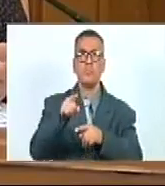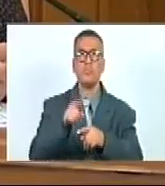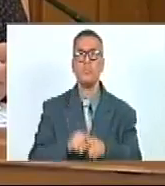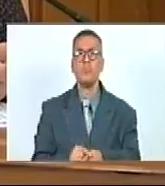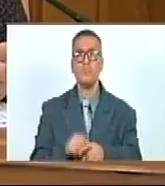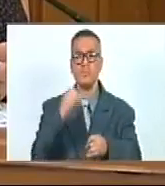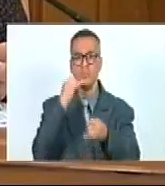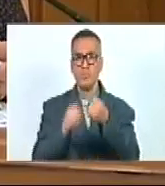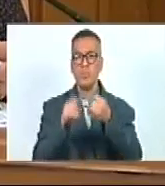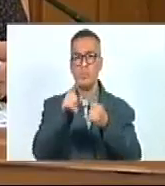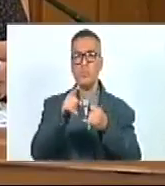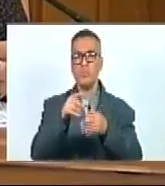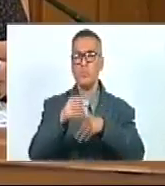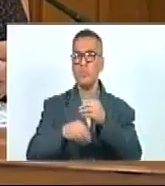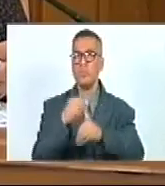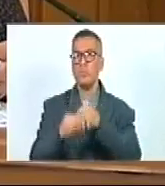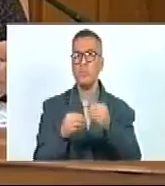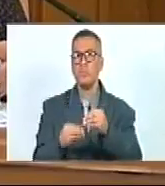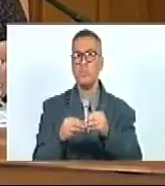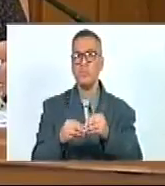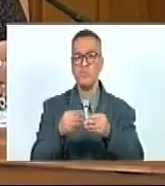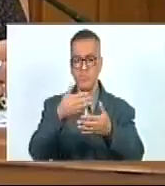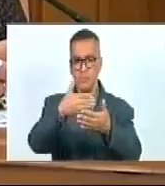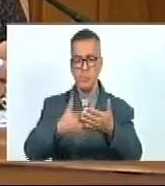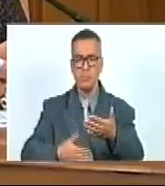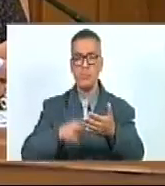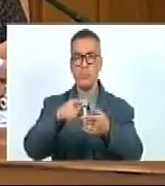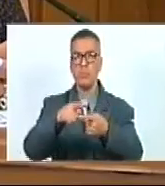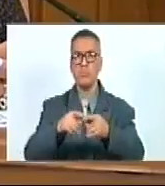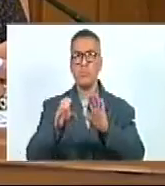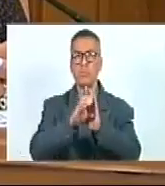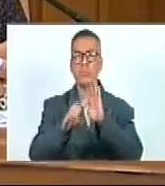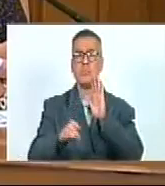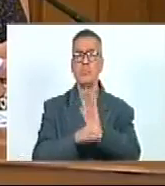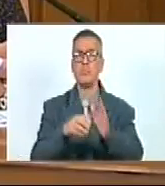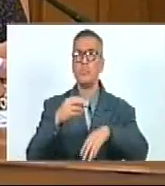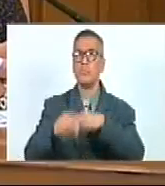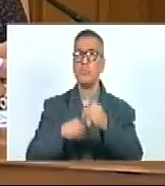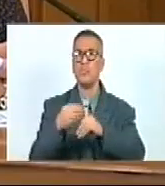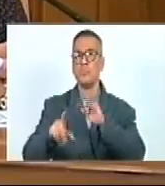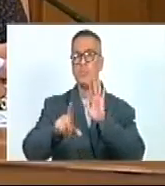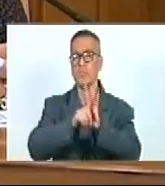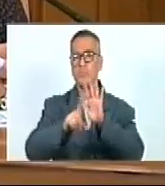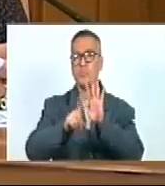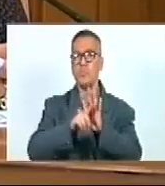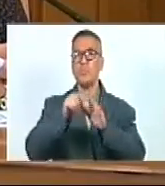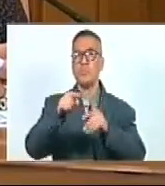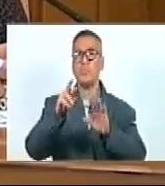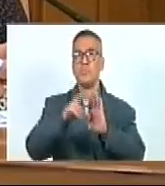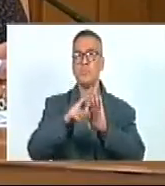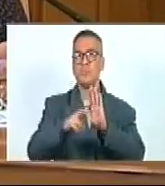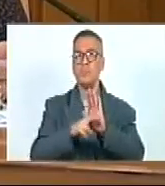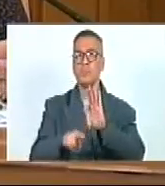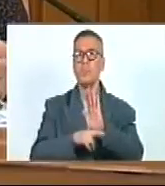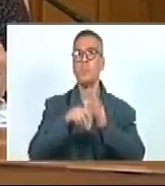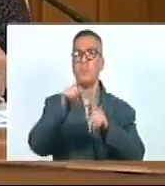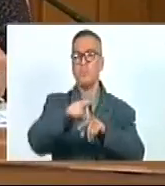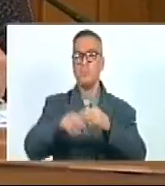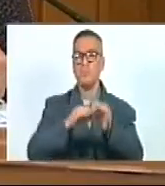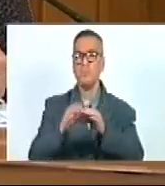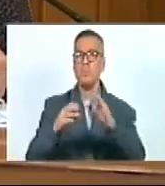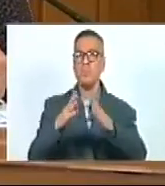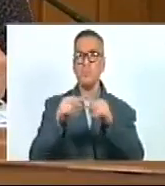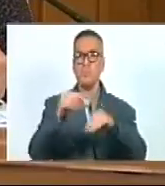últimas deberán cumplir con las formalidades de constitución establecida en las leyes, reglamentos y resoluciones.